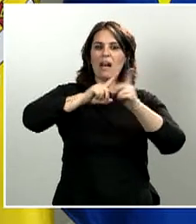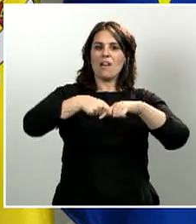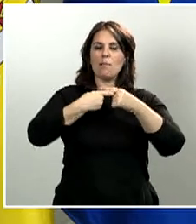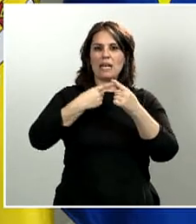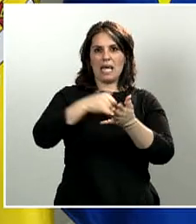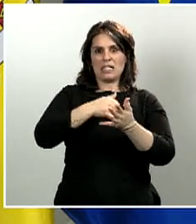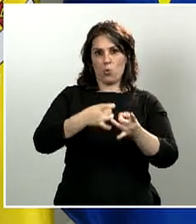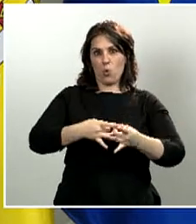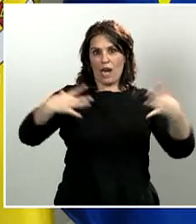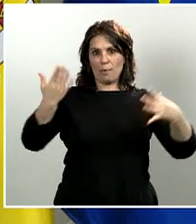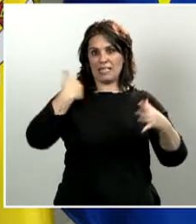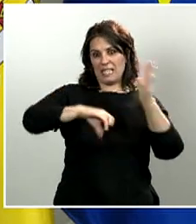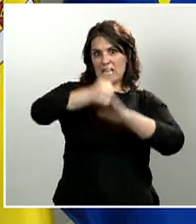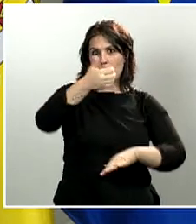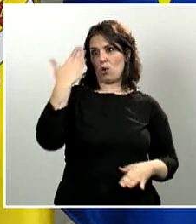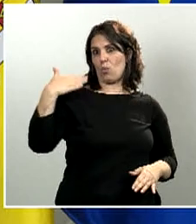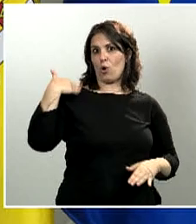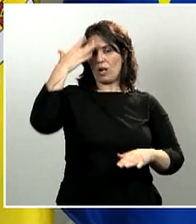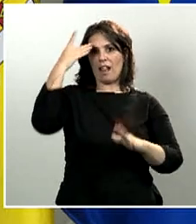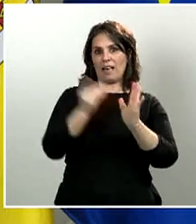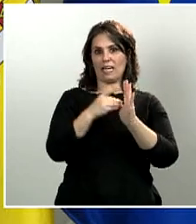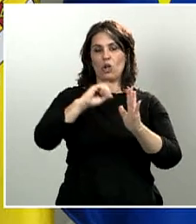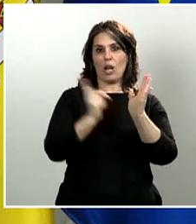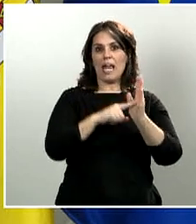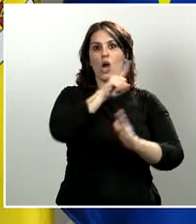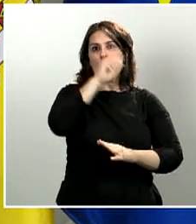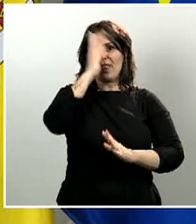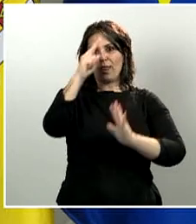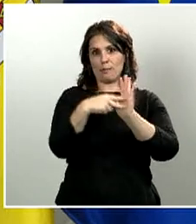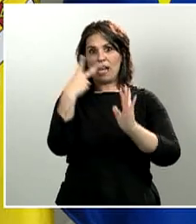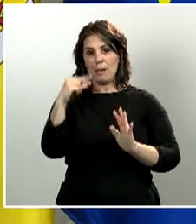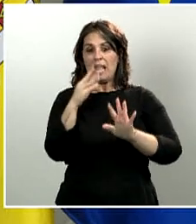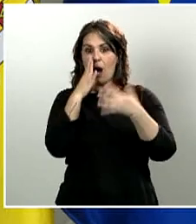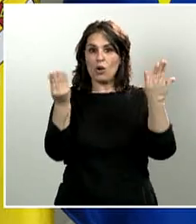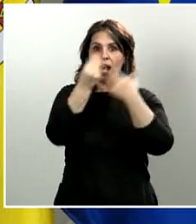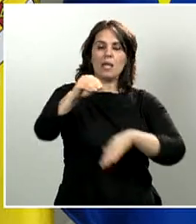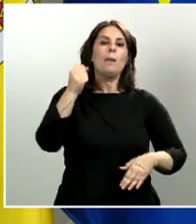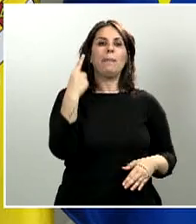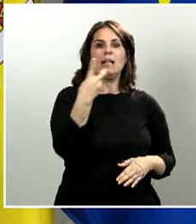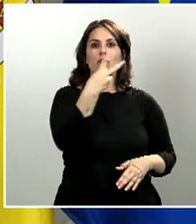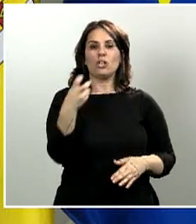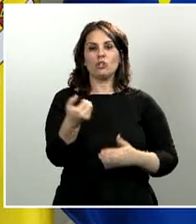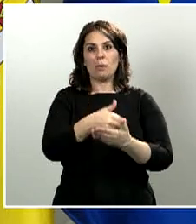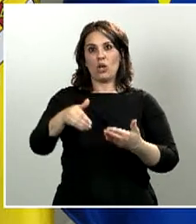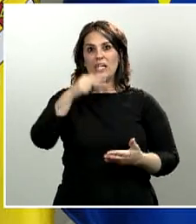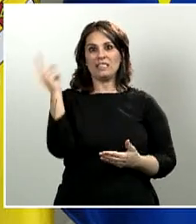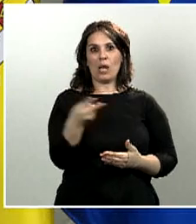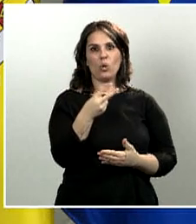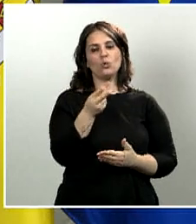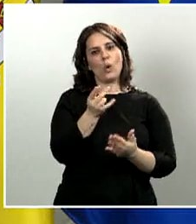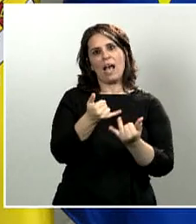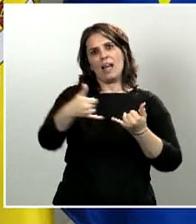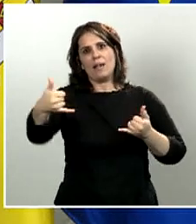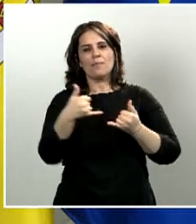aprobó en el Real Decreto Ley 11-2020, se dota con 1.200 millones de euros la línea de garantías del ICO para